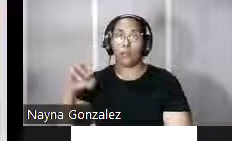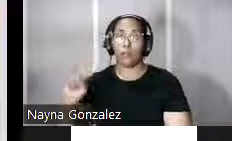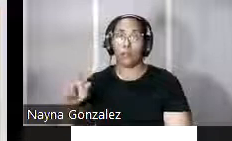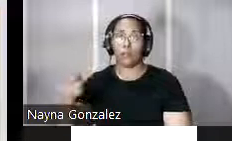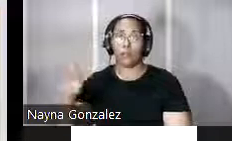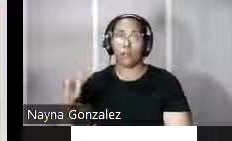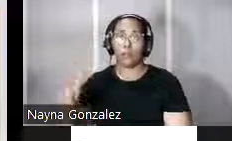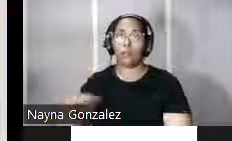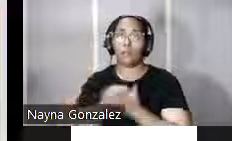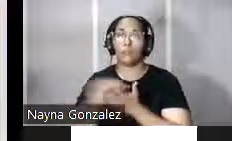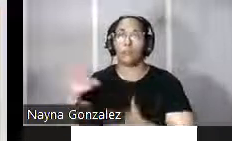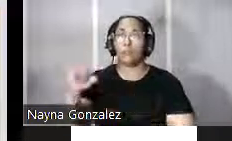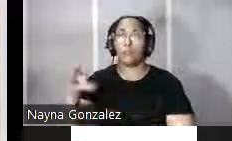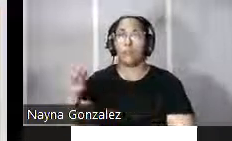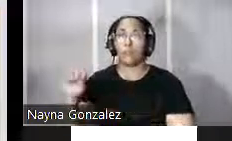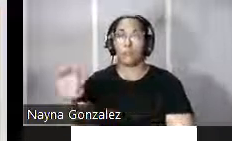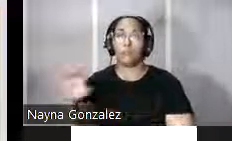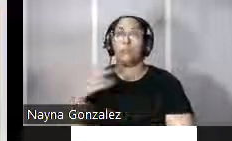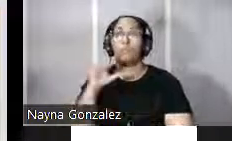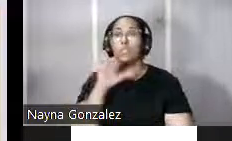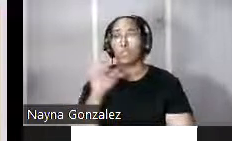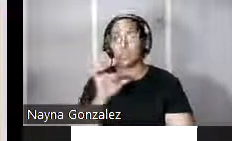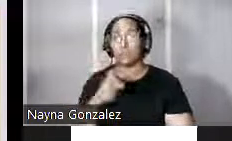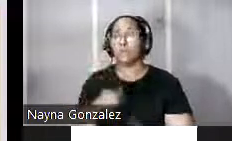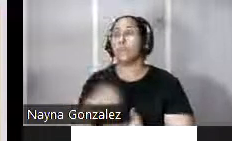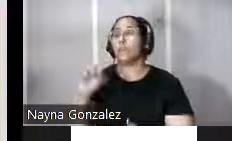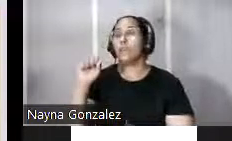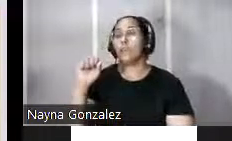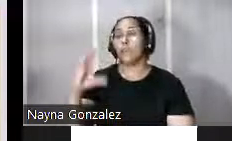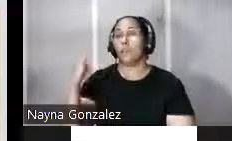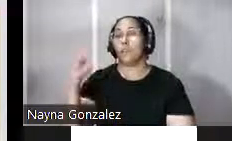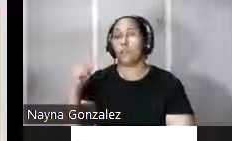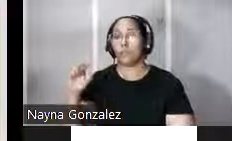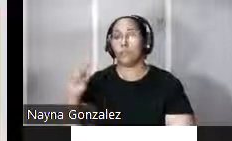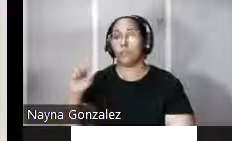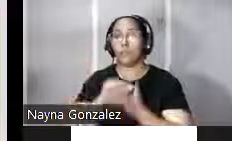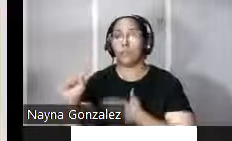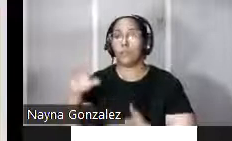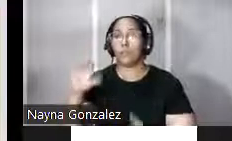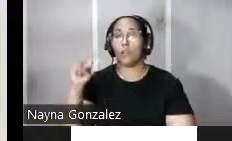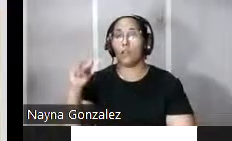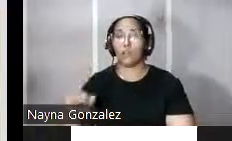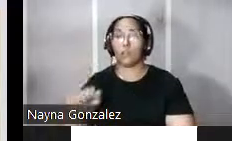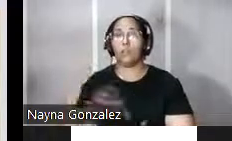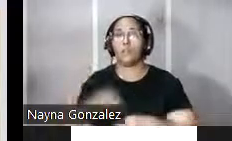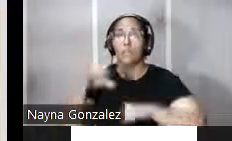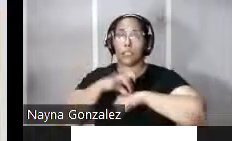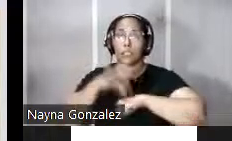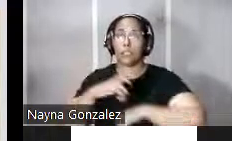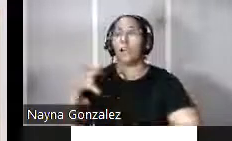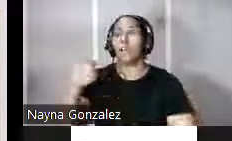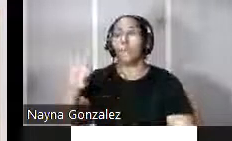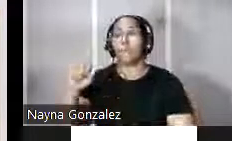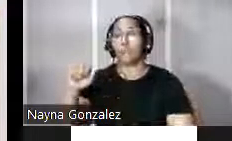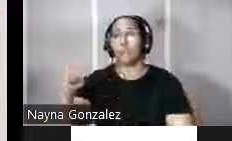de San Jorge y el caño de San Antonio originalmente fueron construidos en tierra y fagina porque fueron proyectados